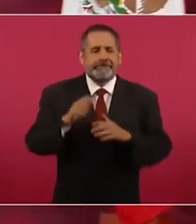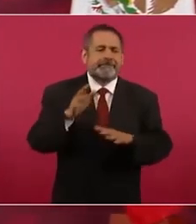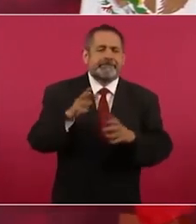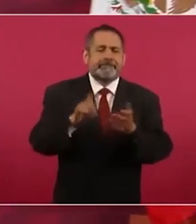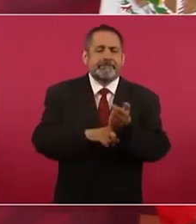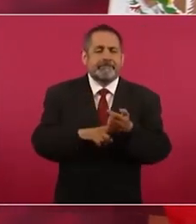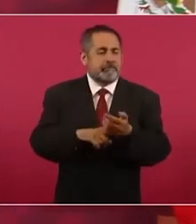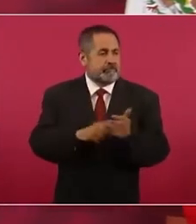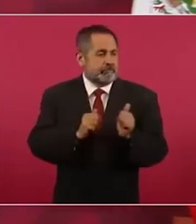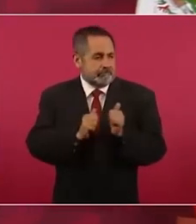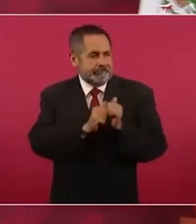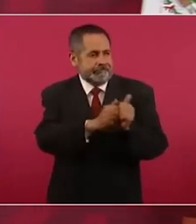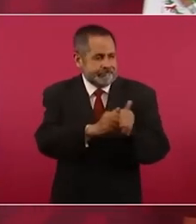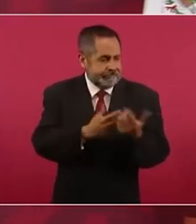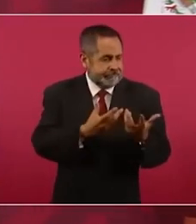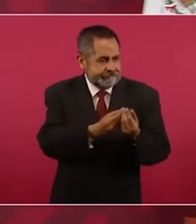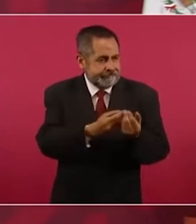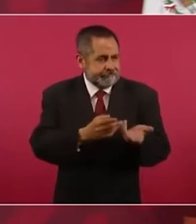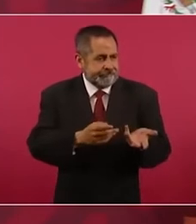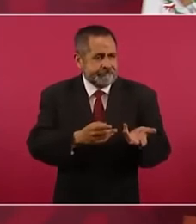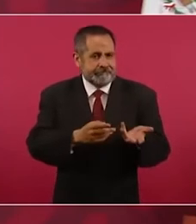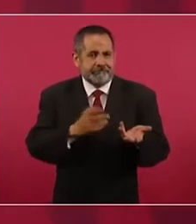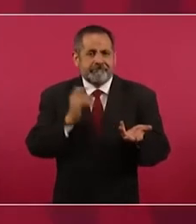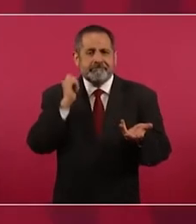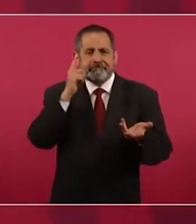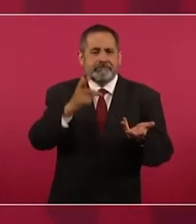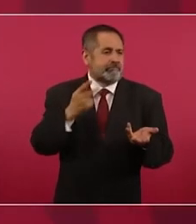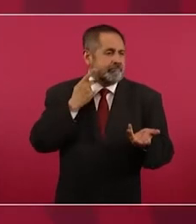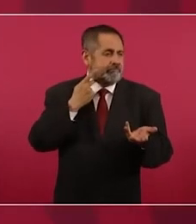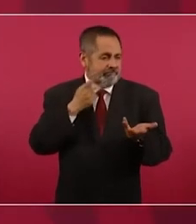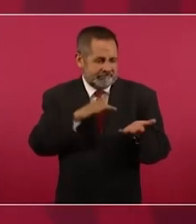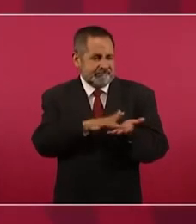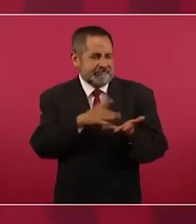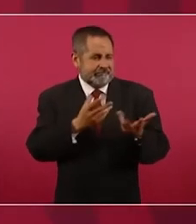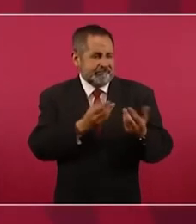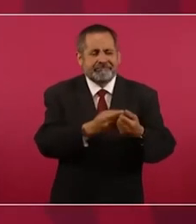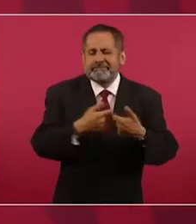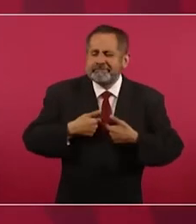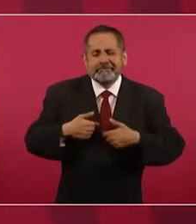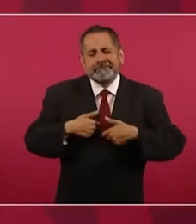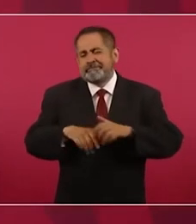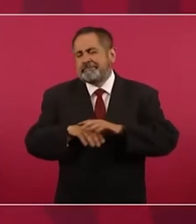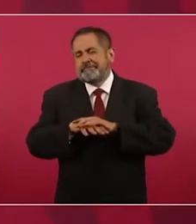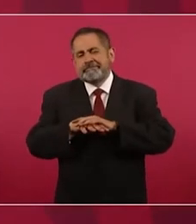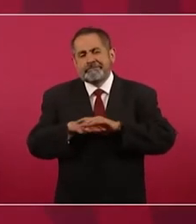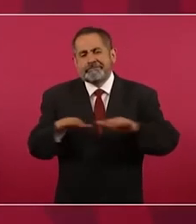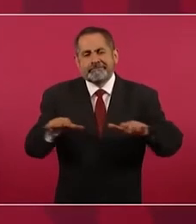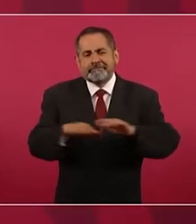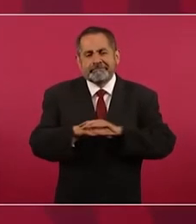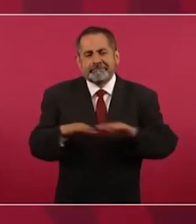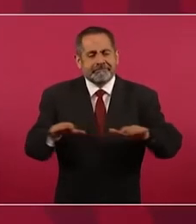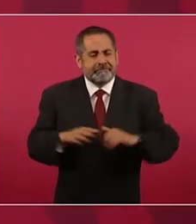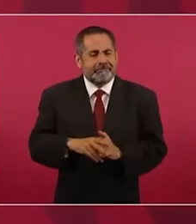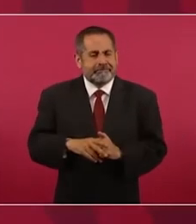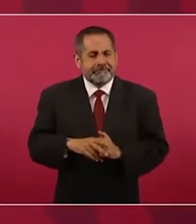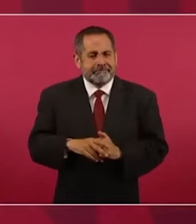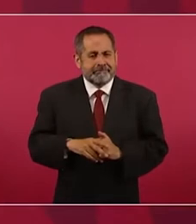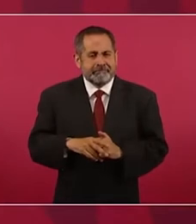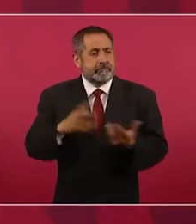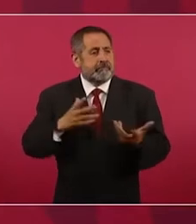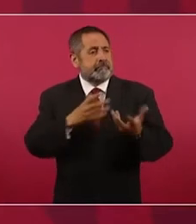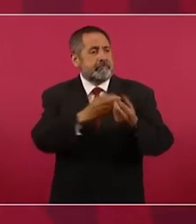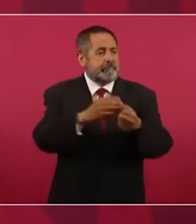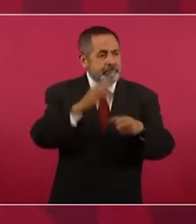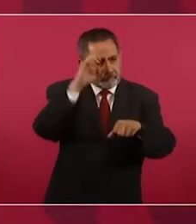acompañar en un acto de carácter cultural